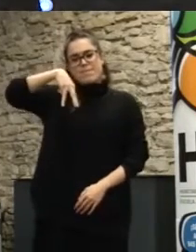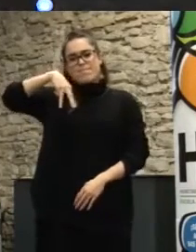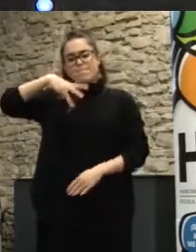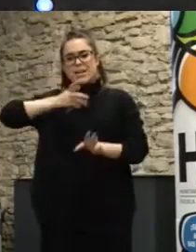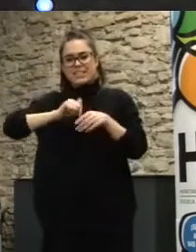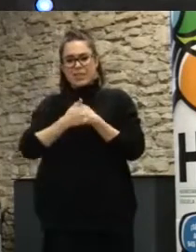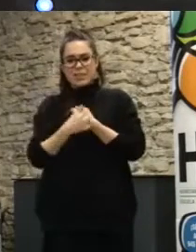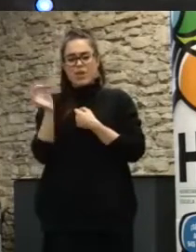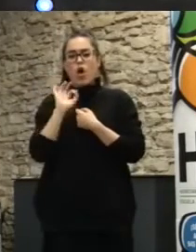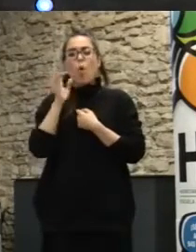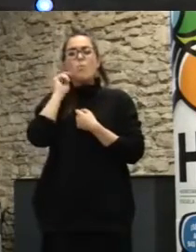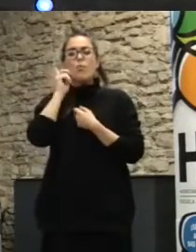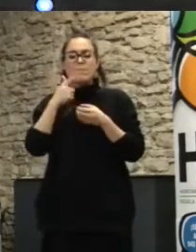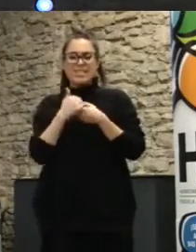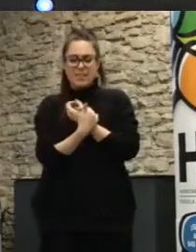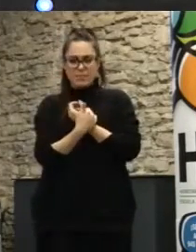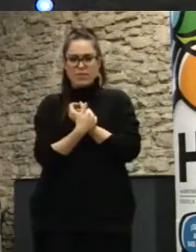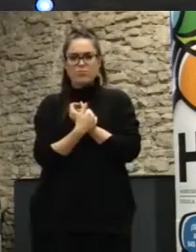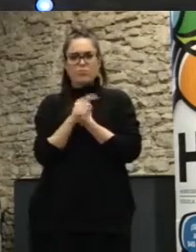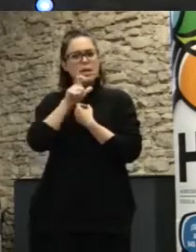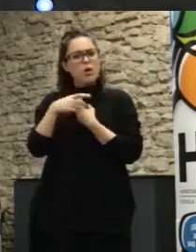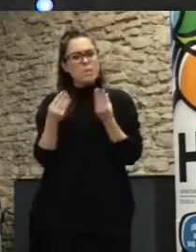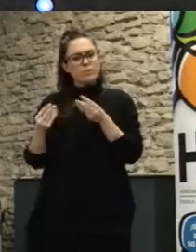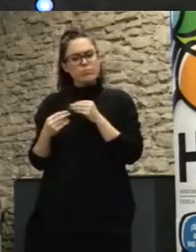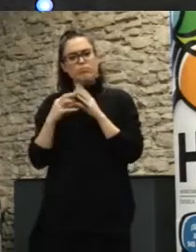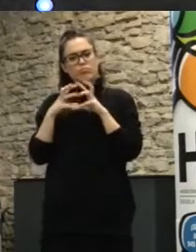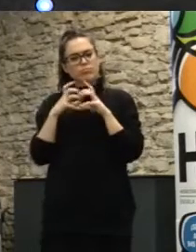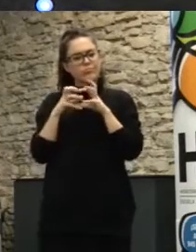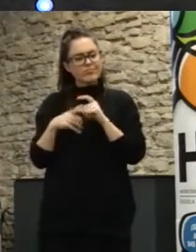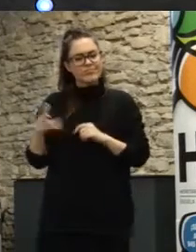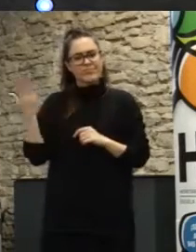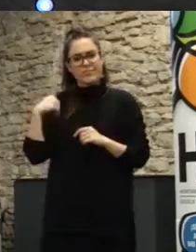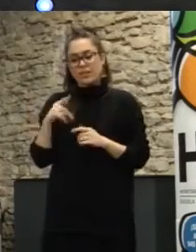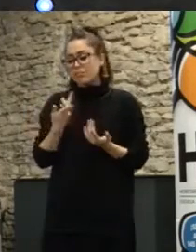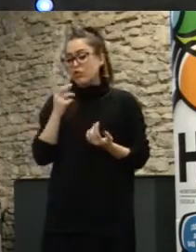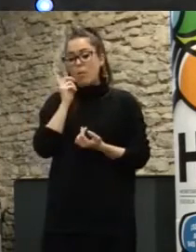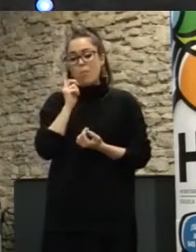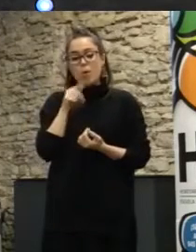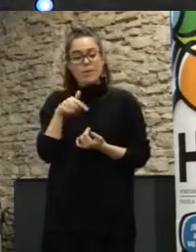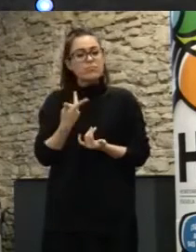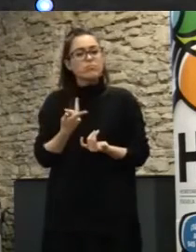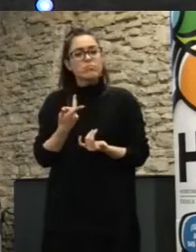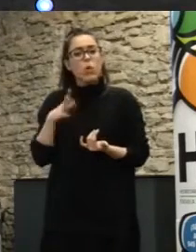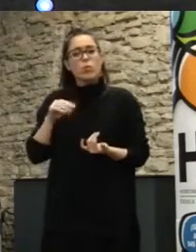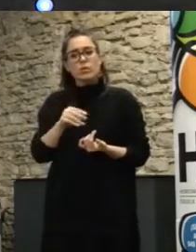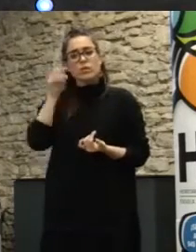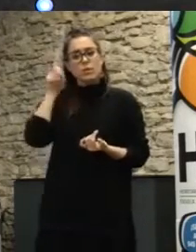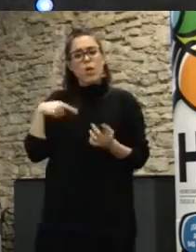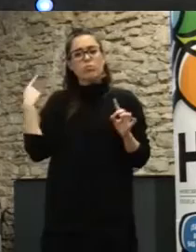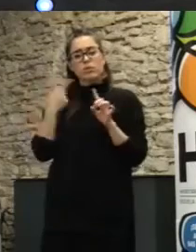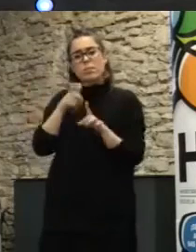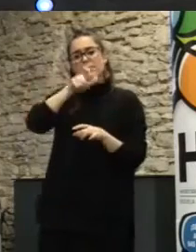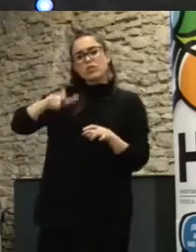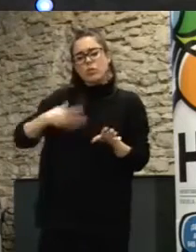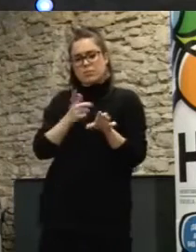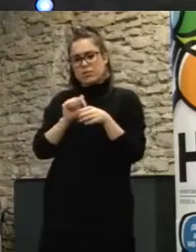participación móvil que es utilizar también dispositivos móviles como un canal más para que los ciudadanos puedan